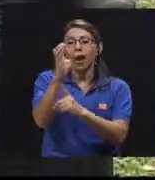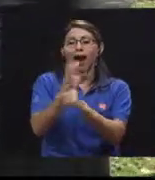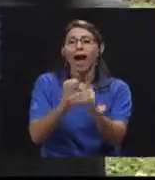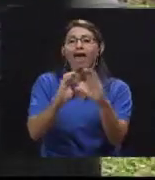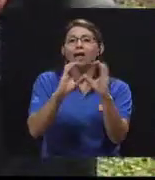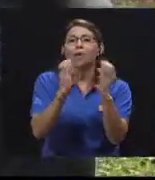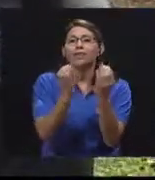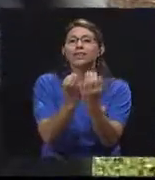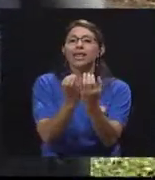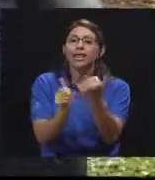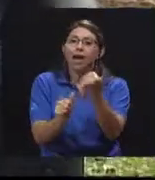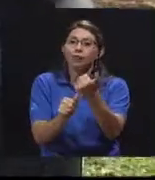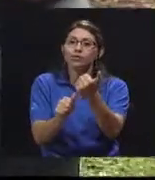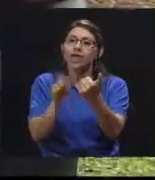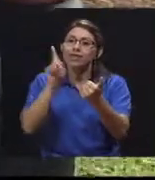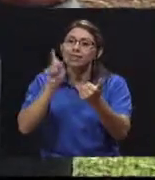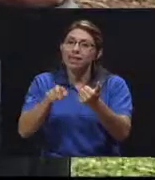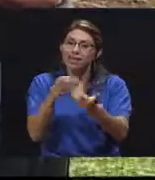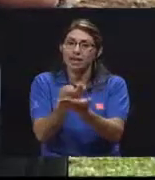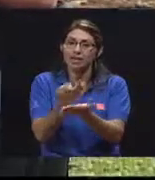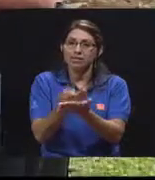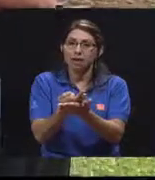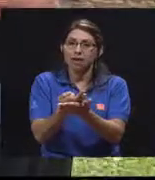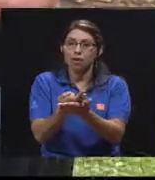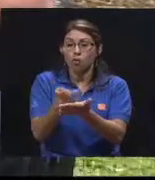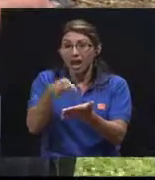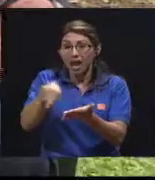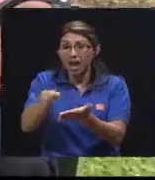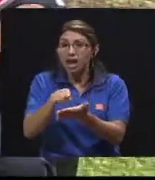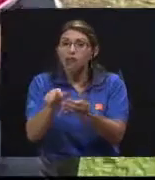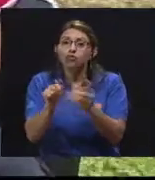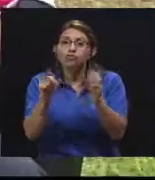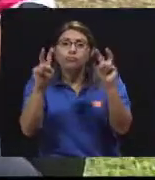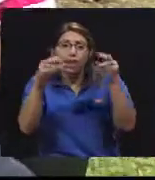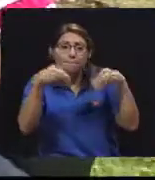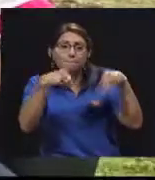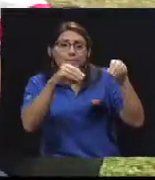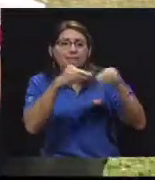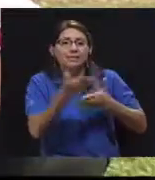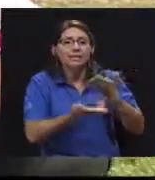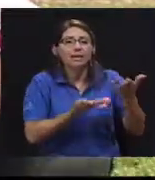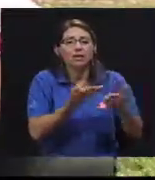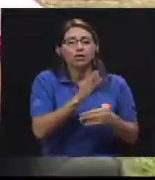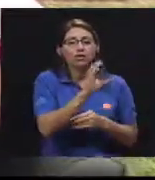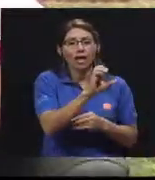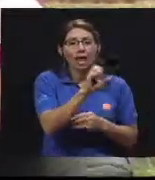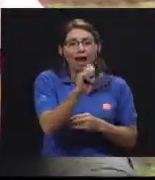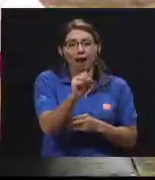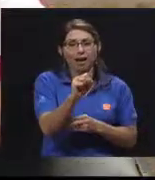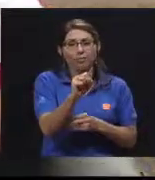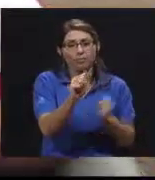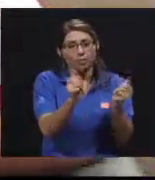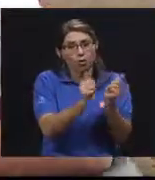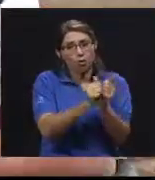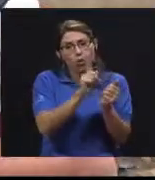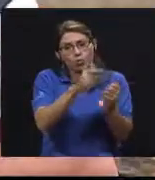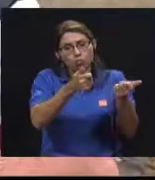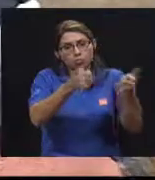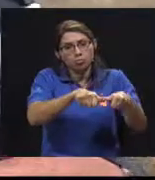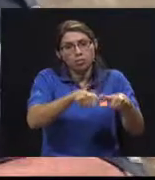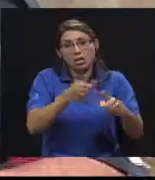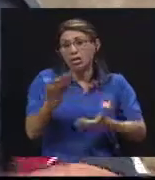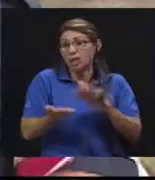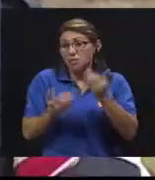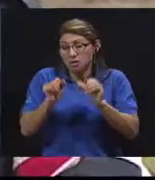financiarlo, sea por vender servicios a la caja a través de ese convenio, pueda que sea por otro tipo de servicios,